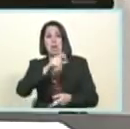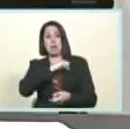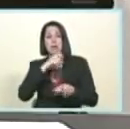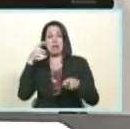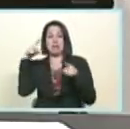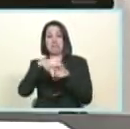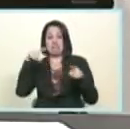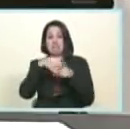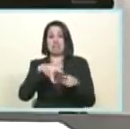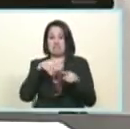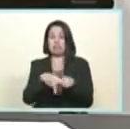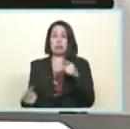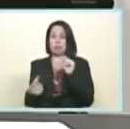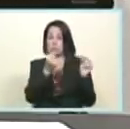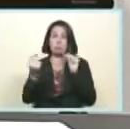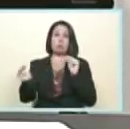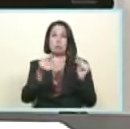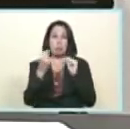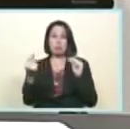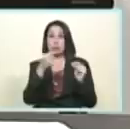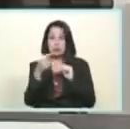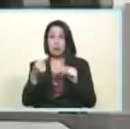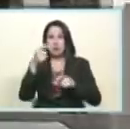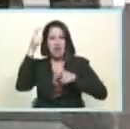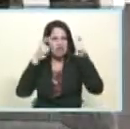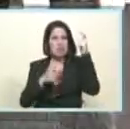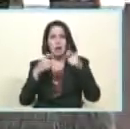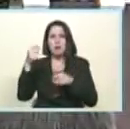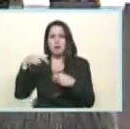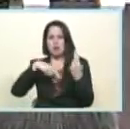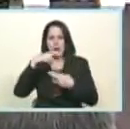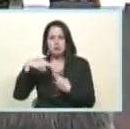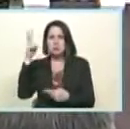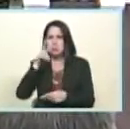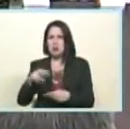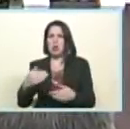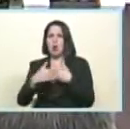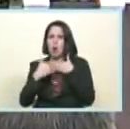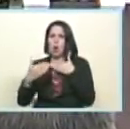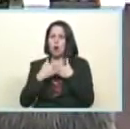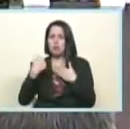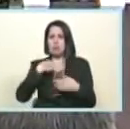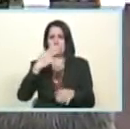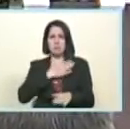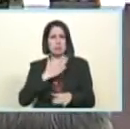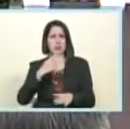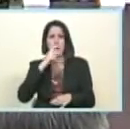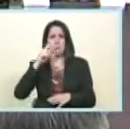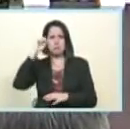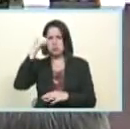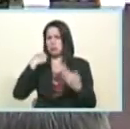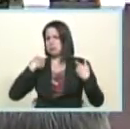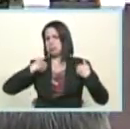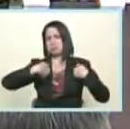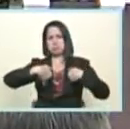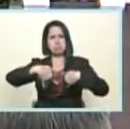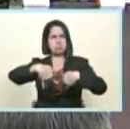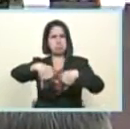una bolsa con billetes de entonces él me sacó una bolsa con billetes de a cien